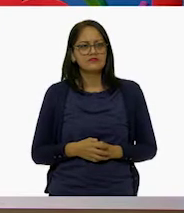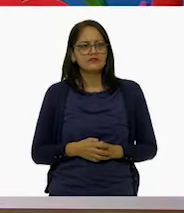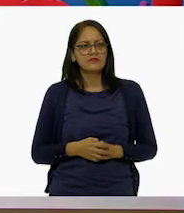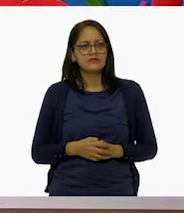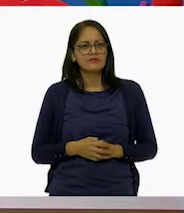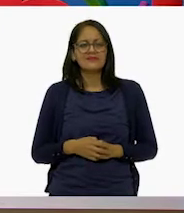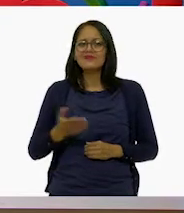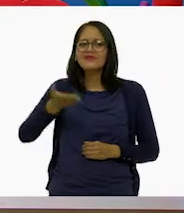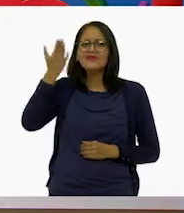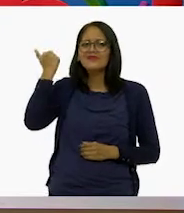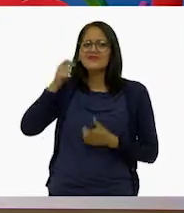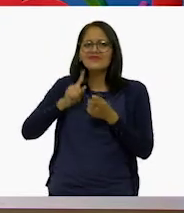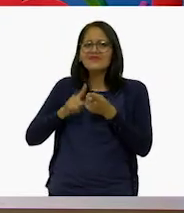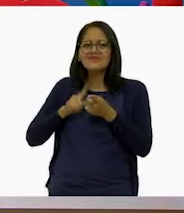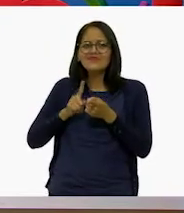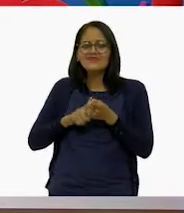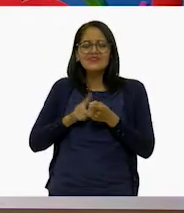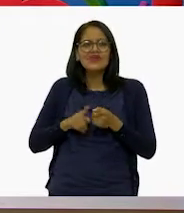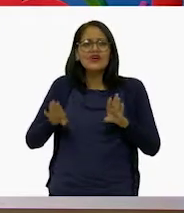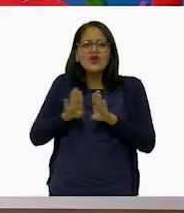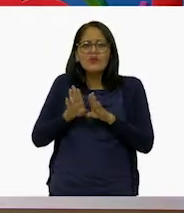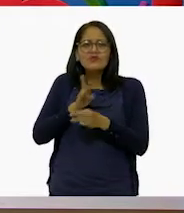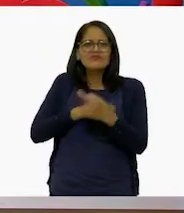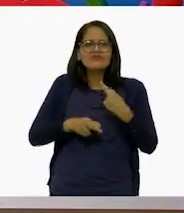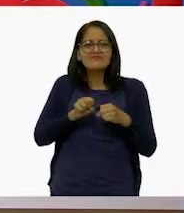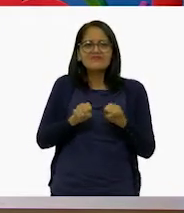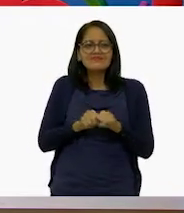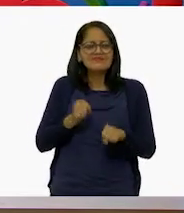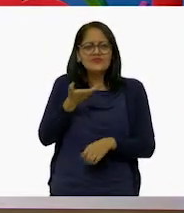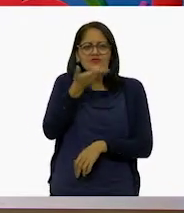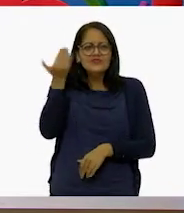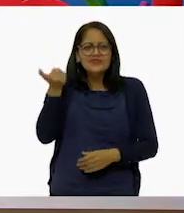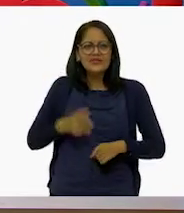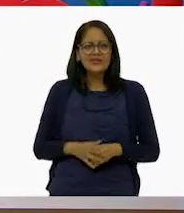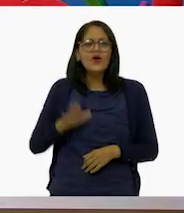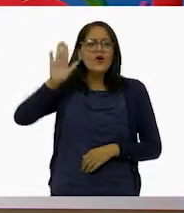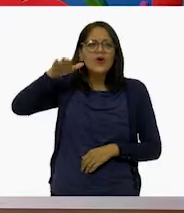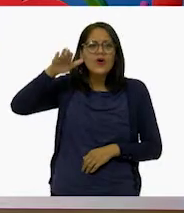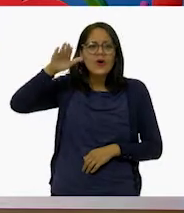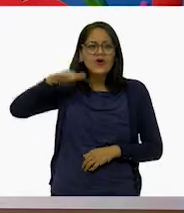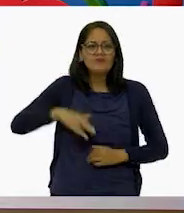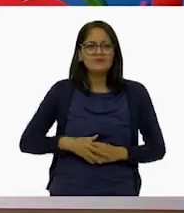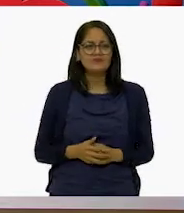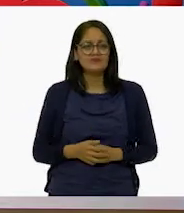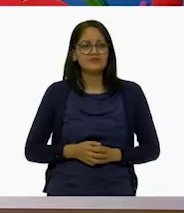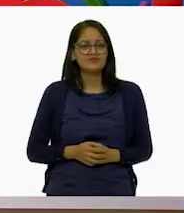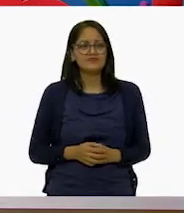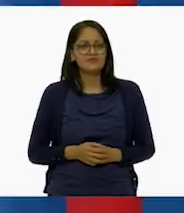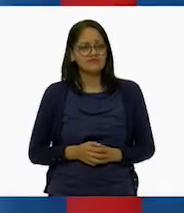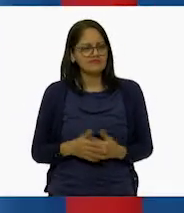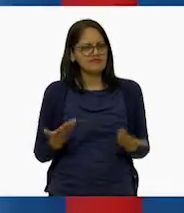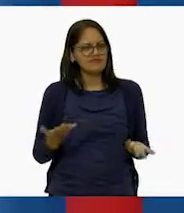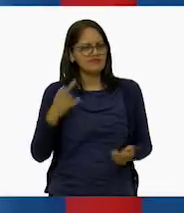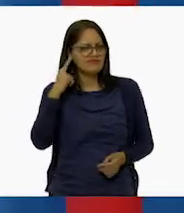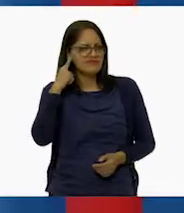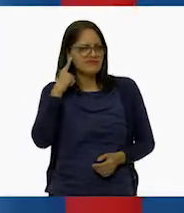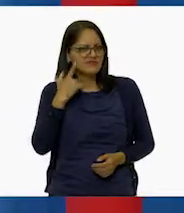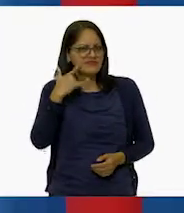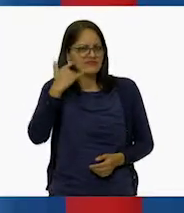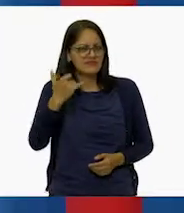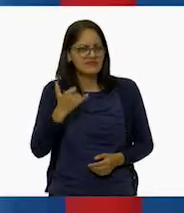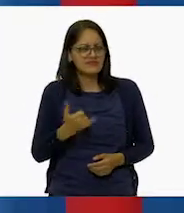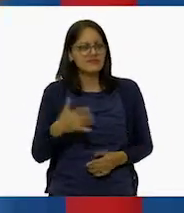No sé en realidad y no sé cómo regresar. ¡Oigan! Ay, todo es muy raro.